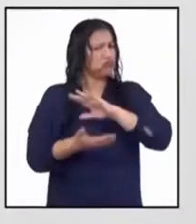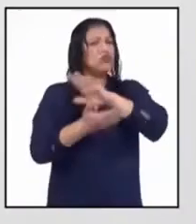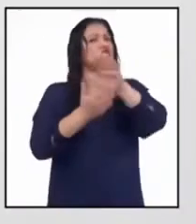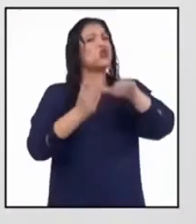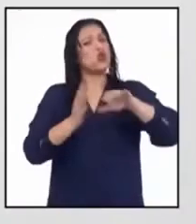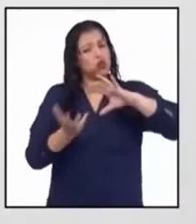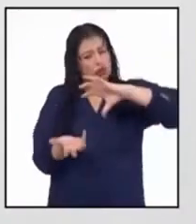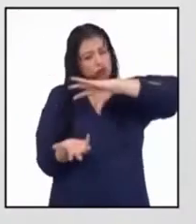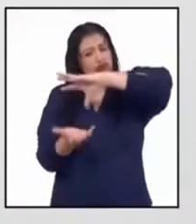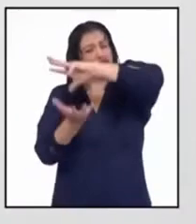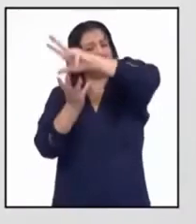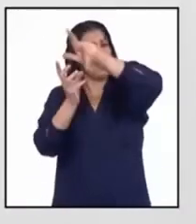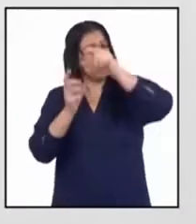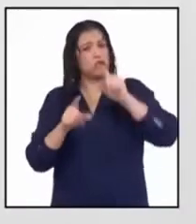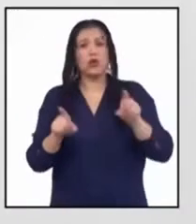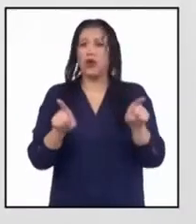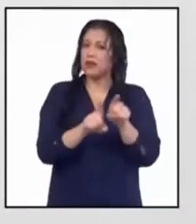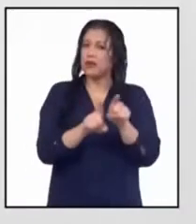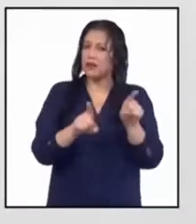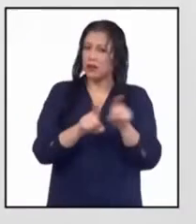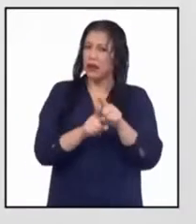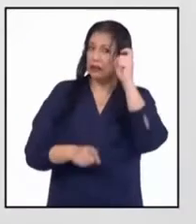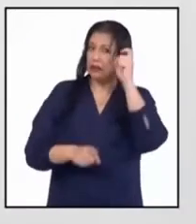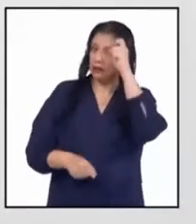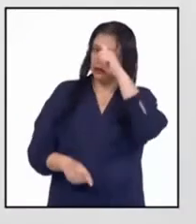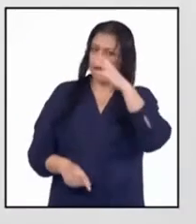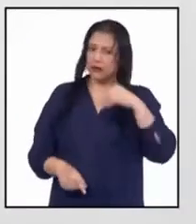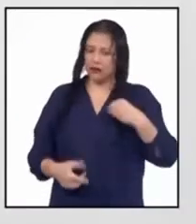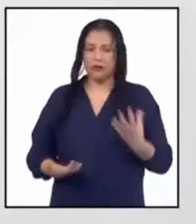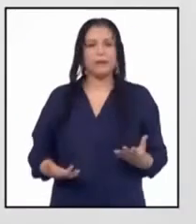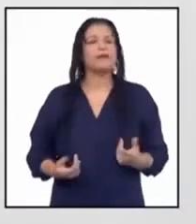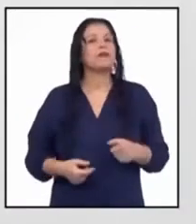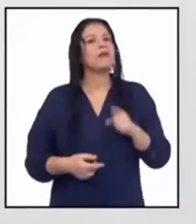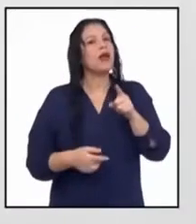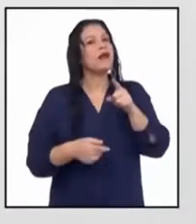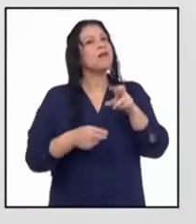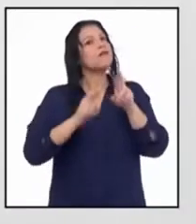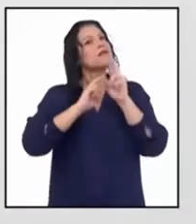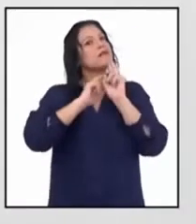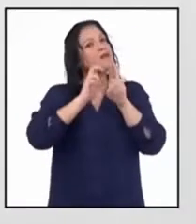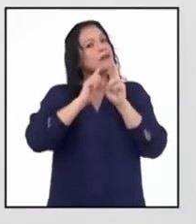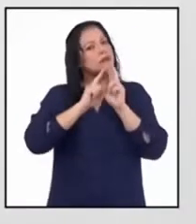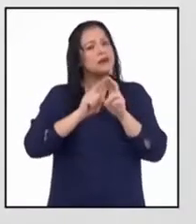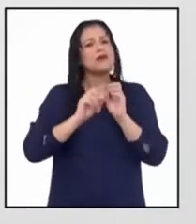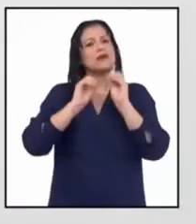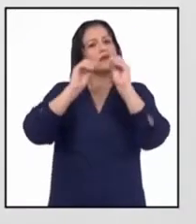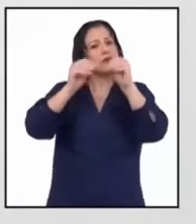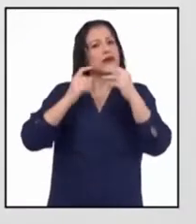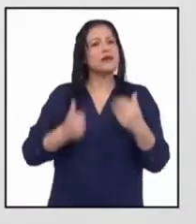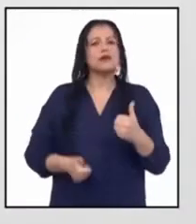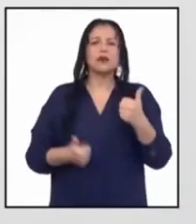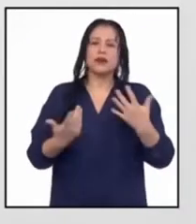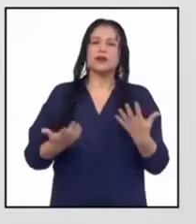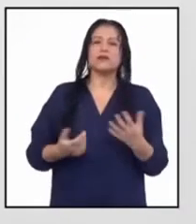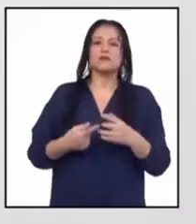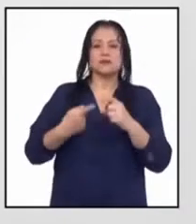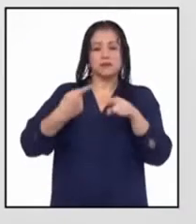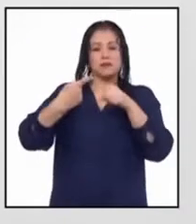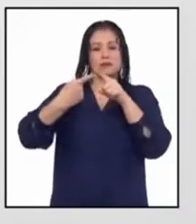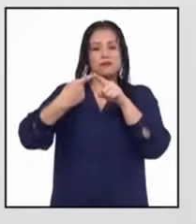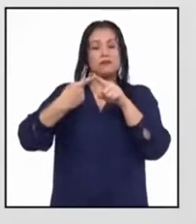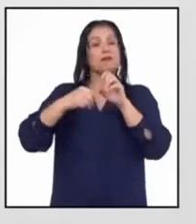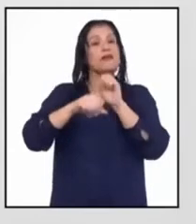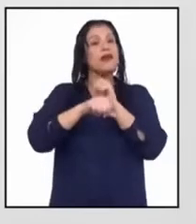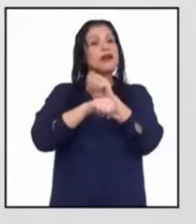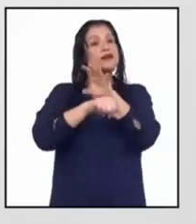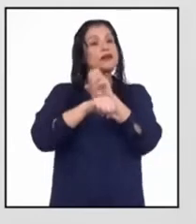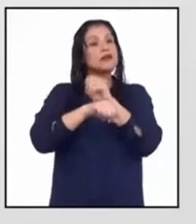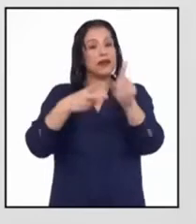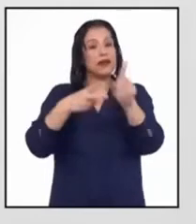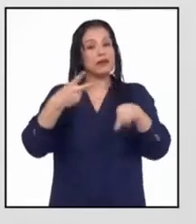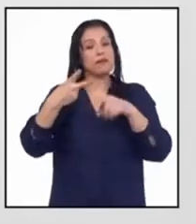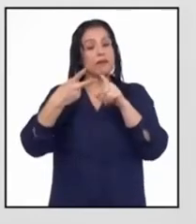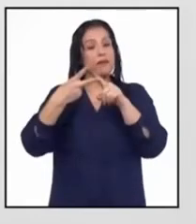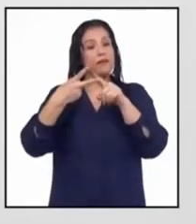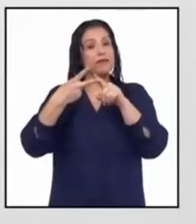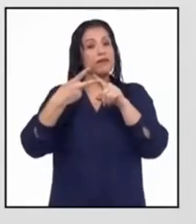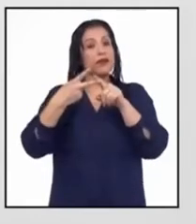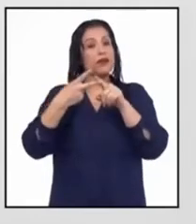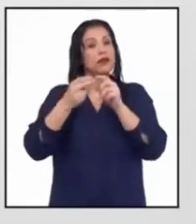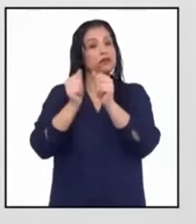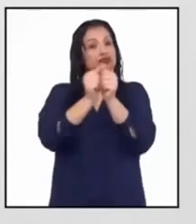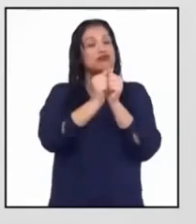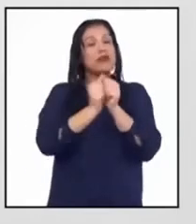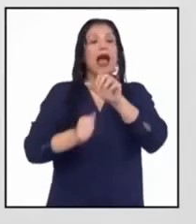el mundo. Junior, en tu respuesta mencionas los términos asesoría y acompañamiento.